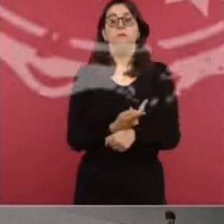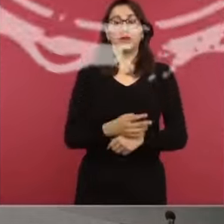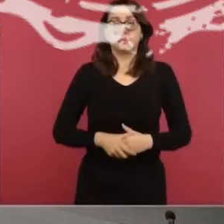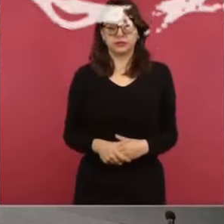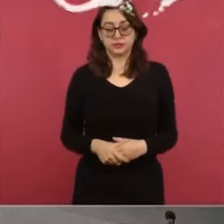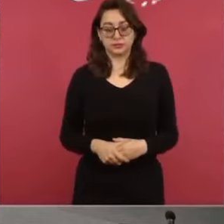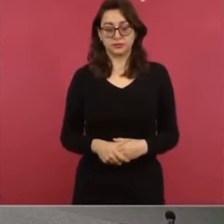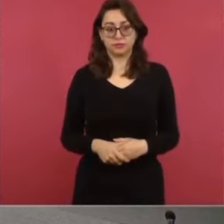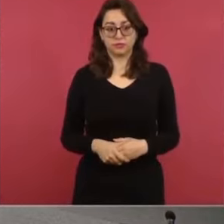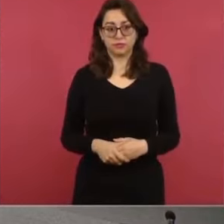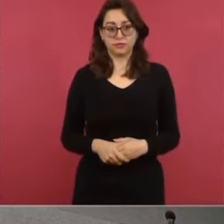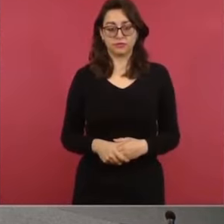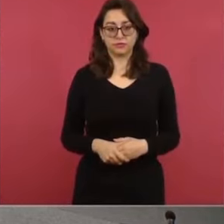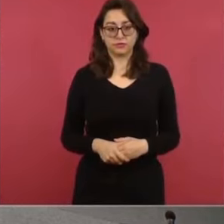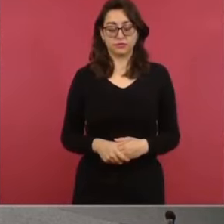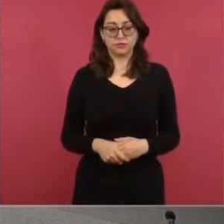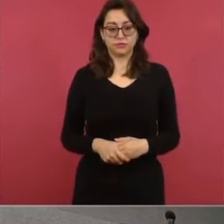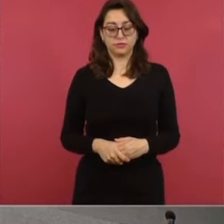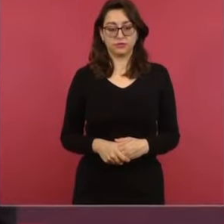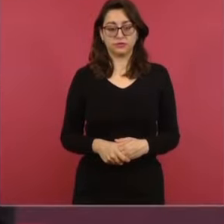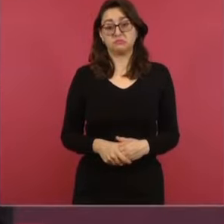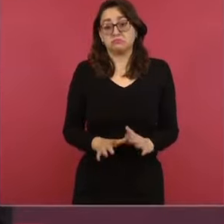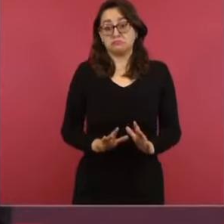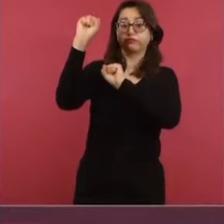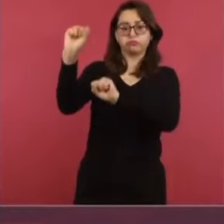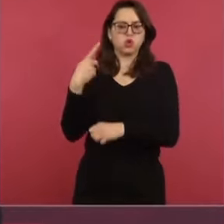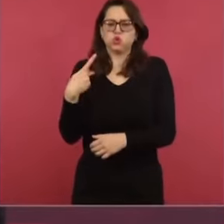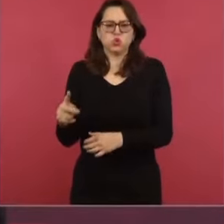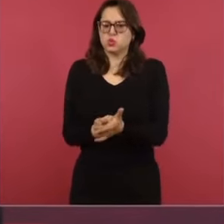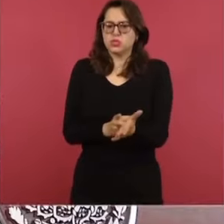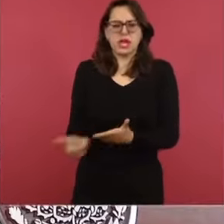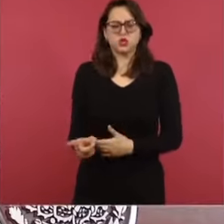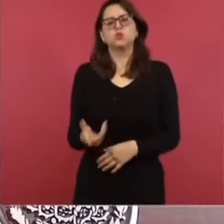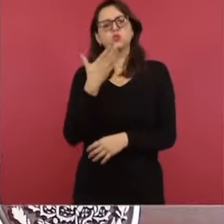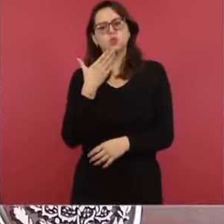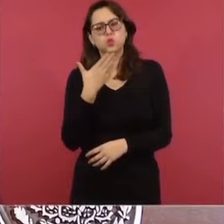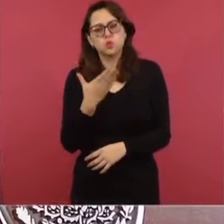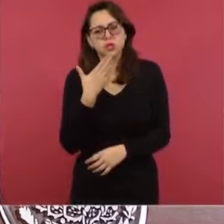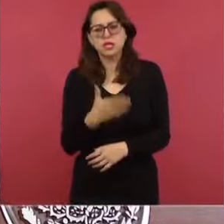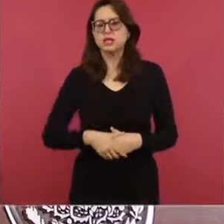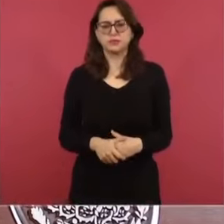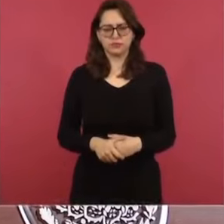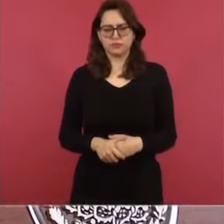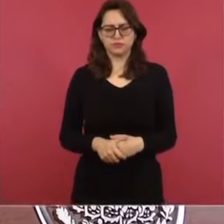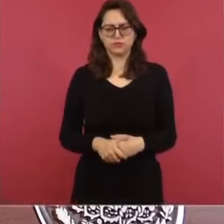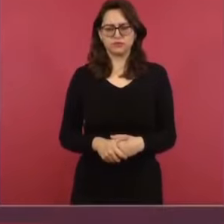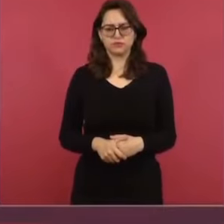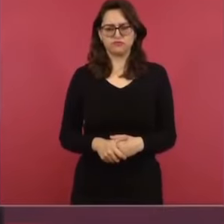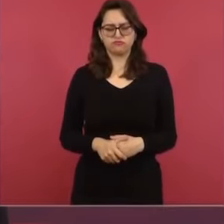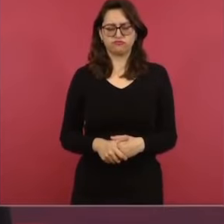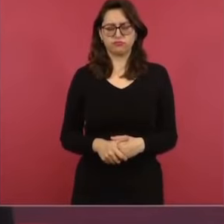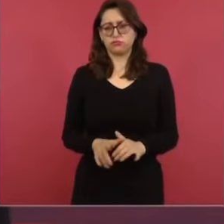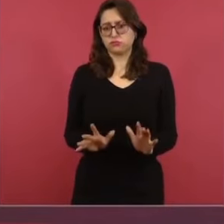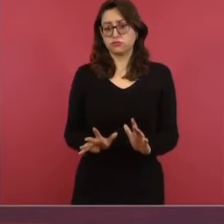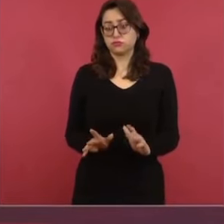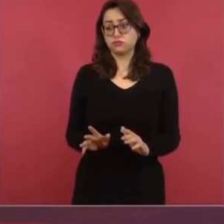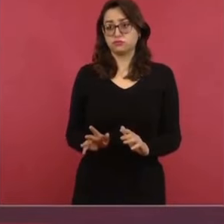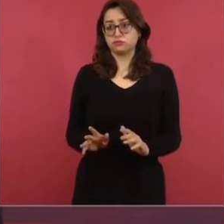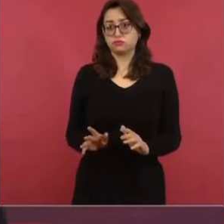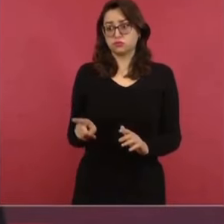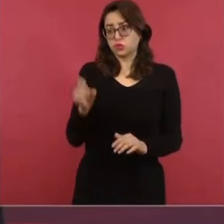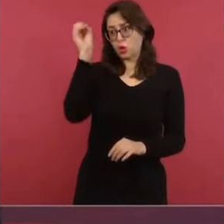Yo pienso que están ejerciendo su derecho a manifestarse, lo veo bien, desde luego no comparto su